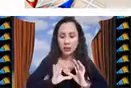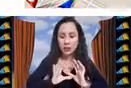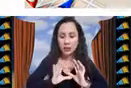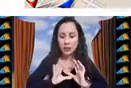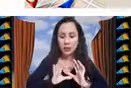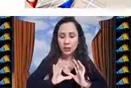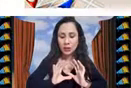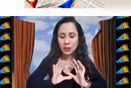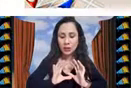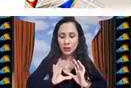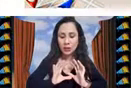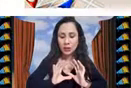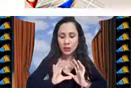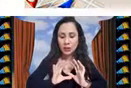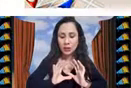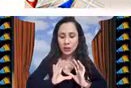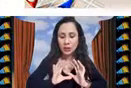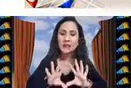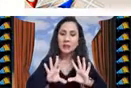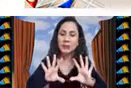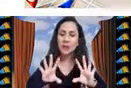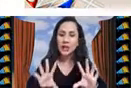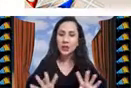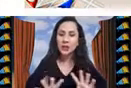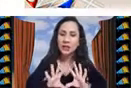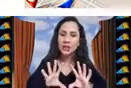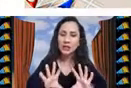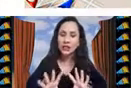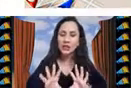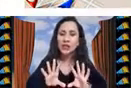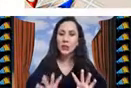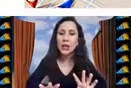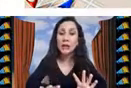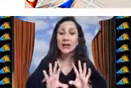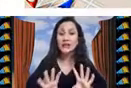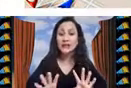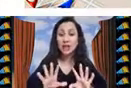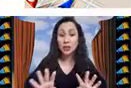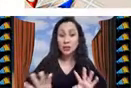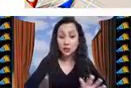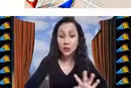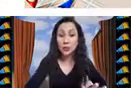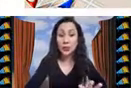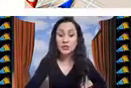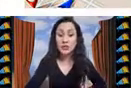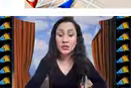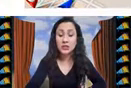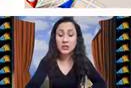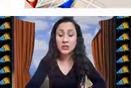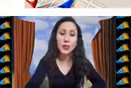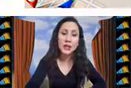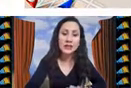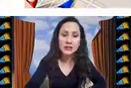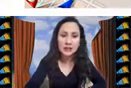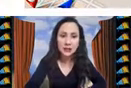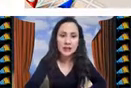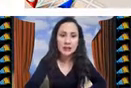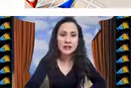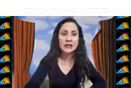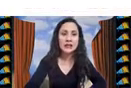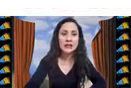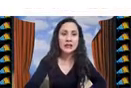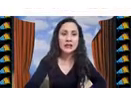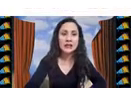todas las características y parámetros que definen el problema están dados desde un principio, son problemas